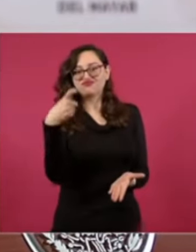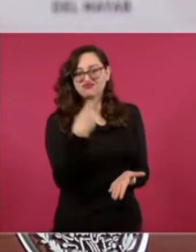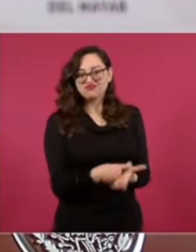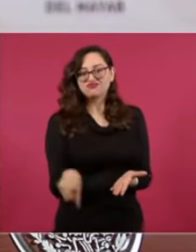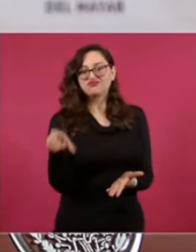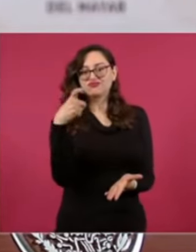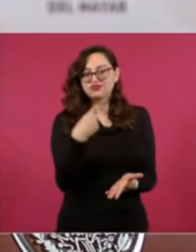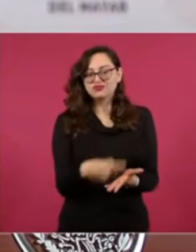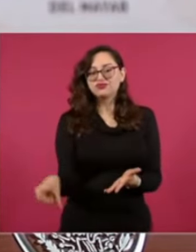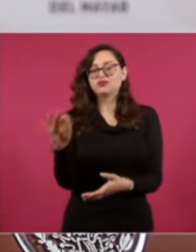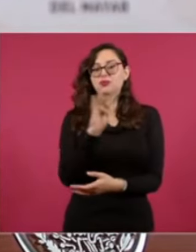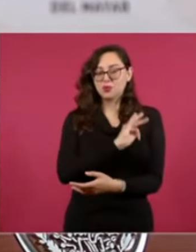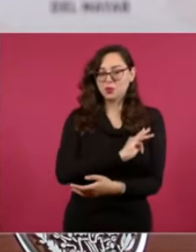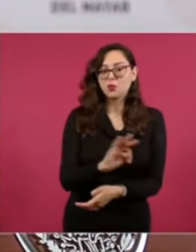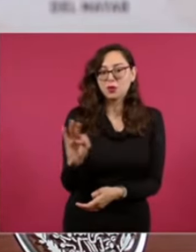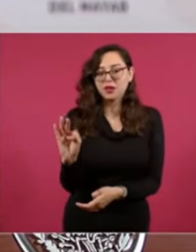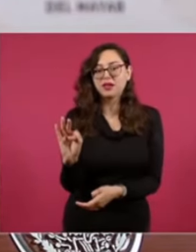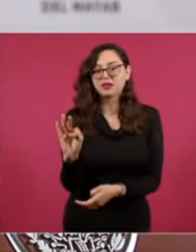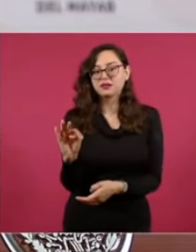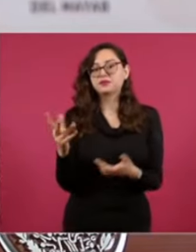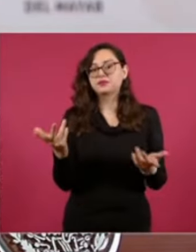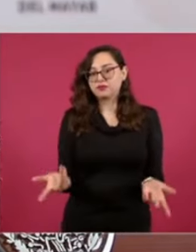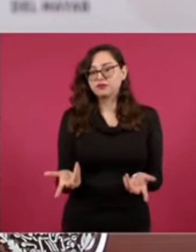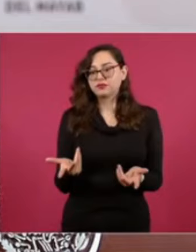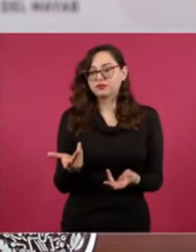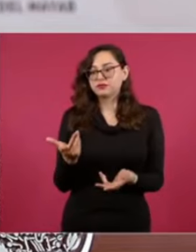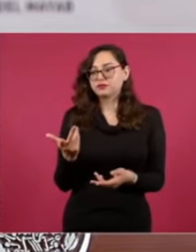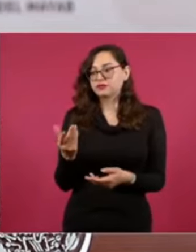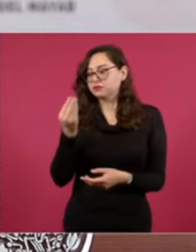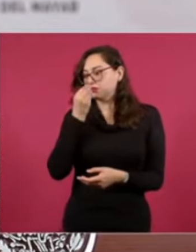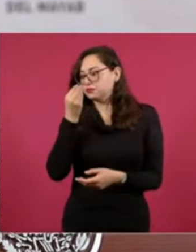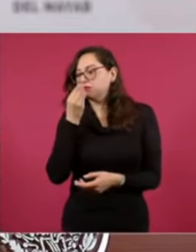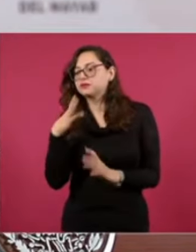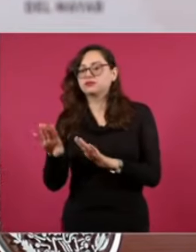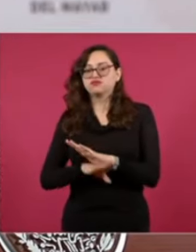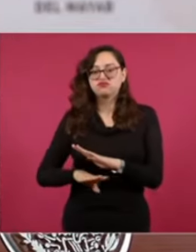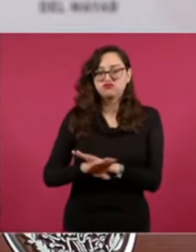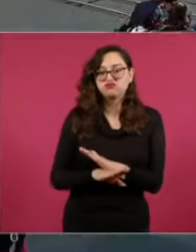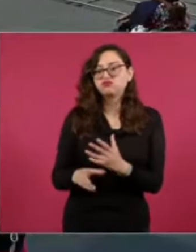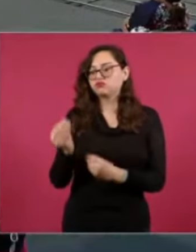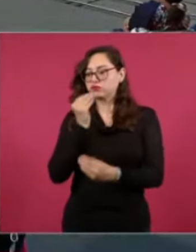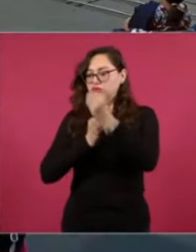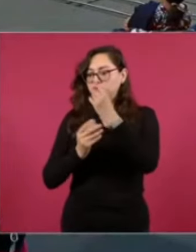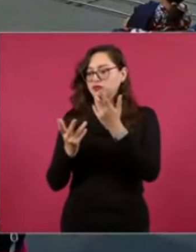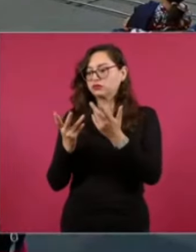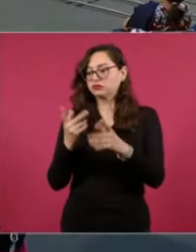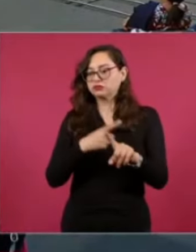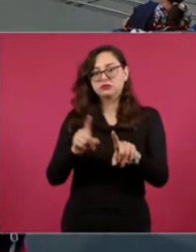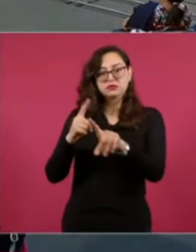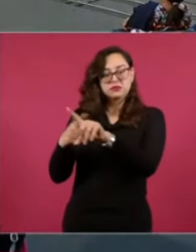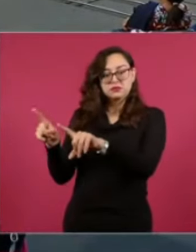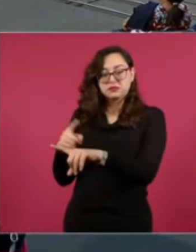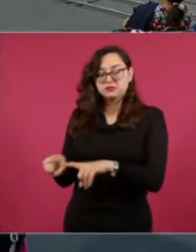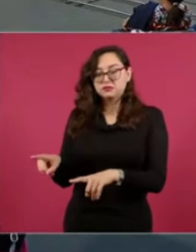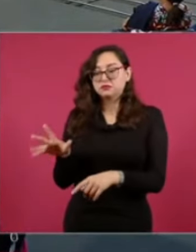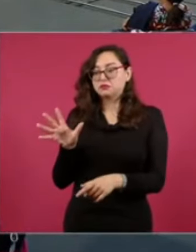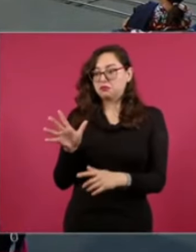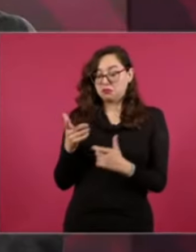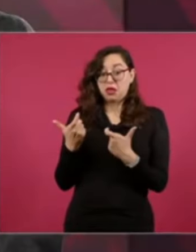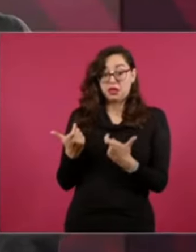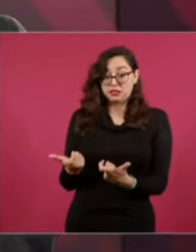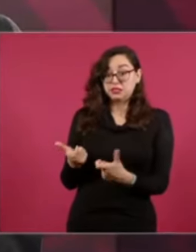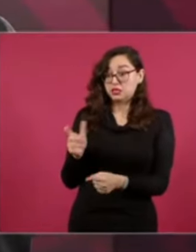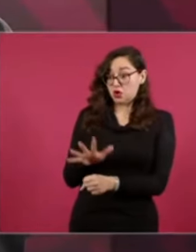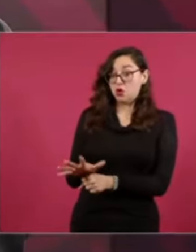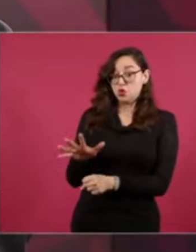Digo. Sus productos básicos. Cubrir sus necesidades básicas. Al tener. Más.